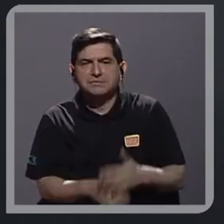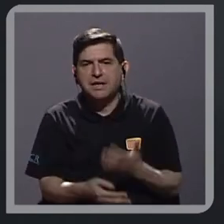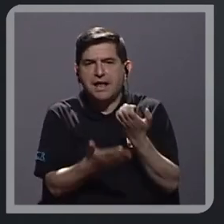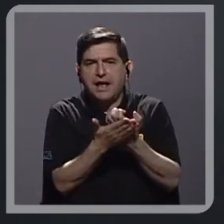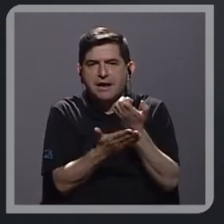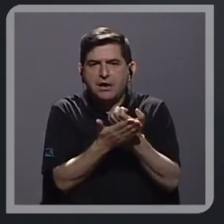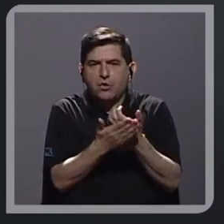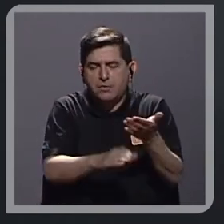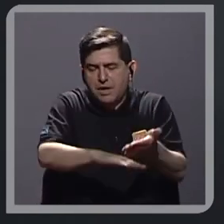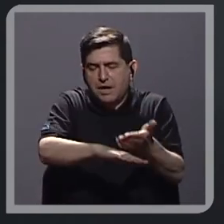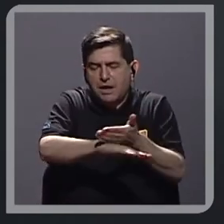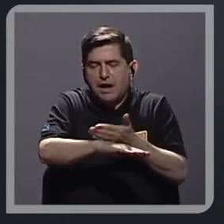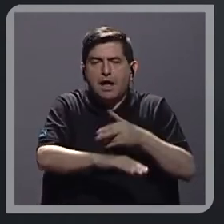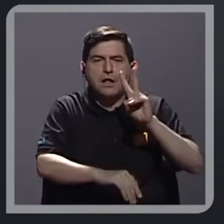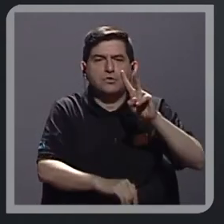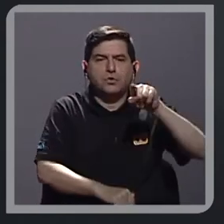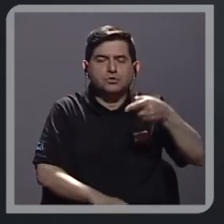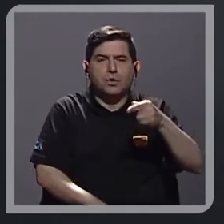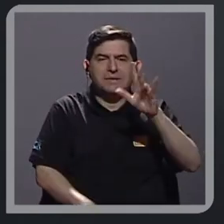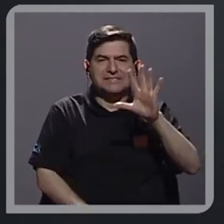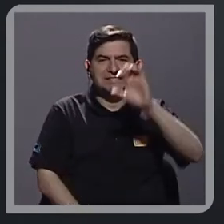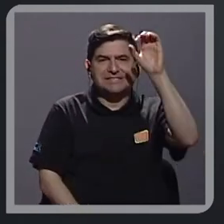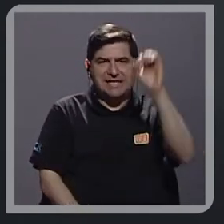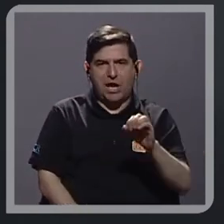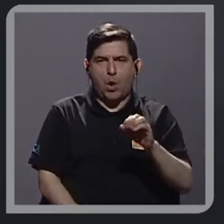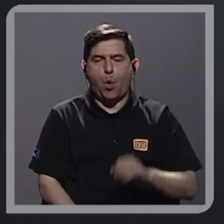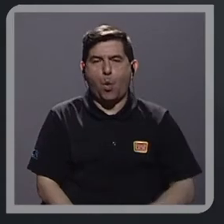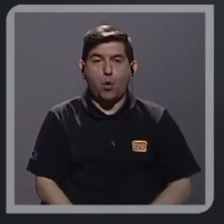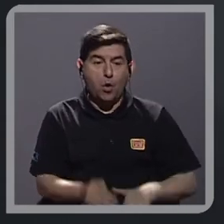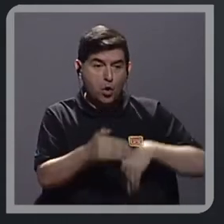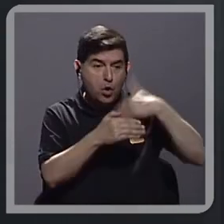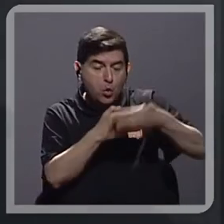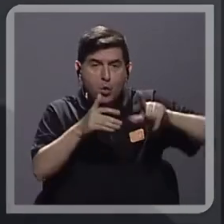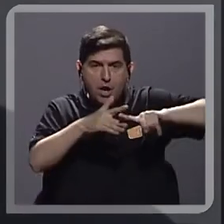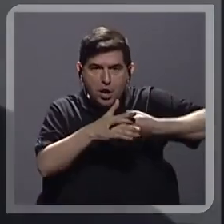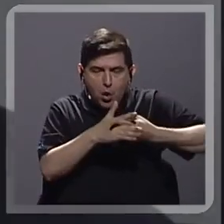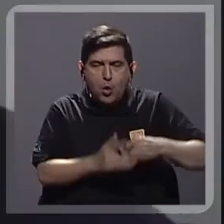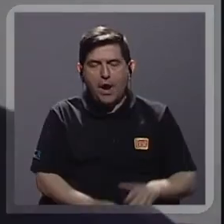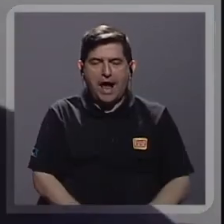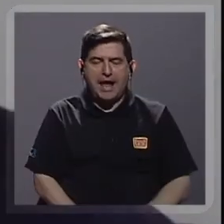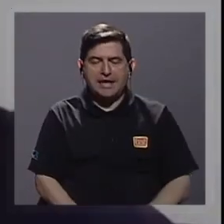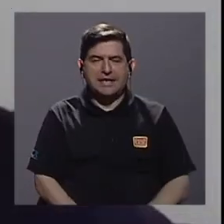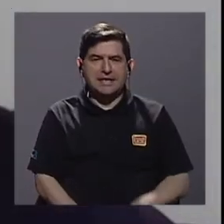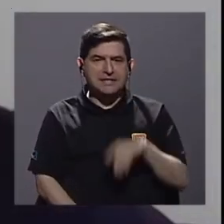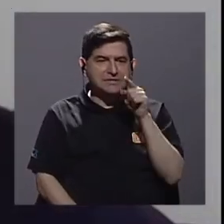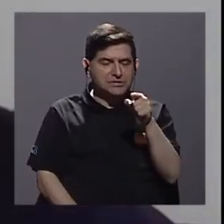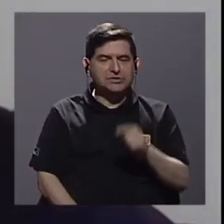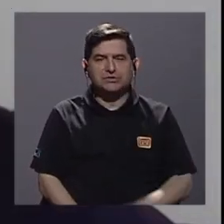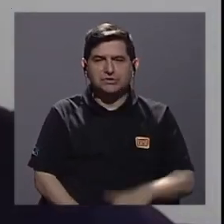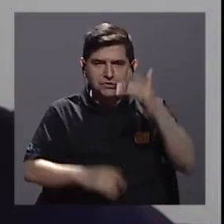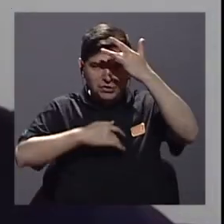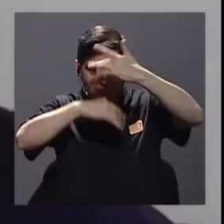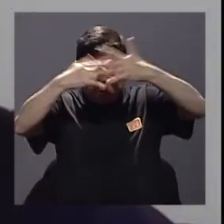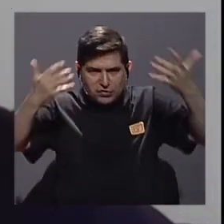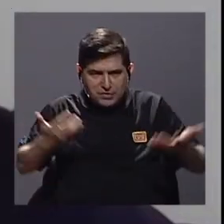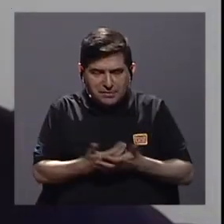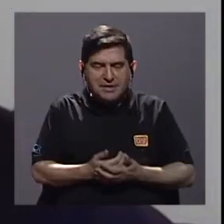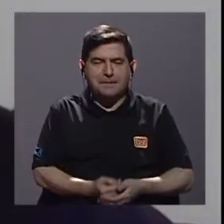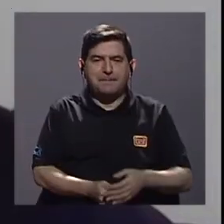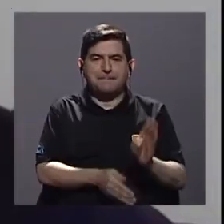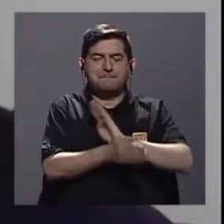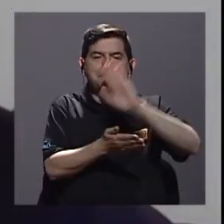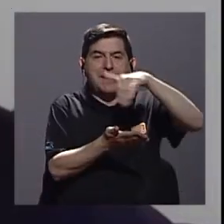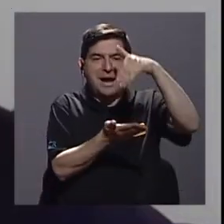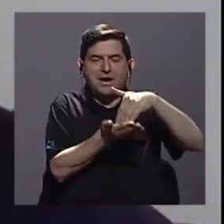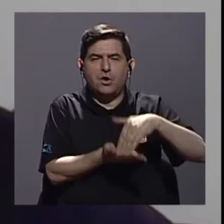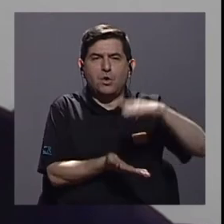economía que creciera a 2,5%, ¿verdad? Después, a inicios de la pandemia, el Banco Central ajusta su proyección a